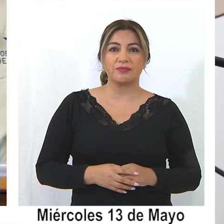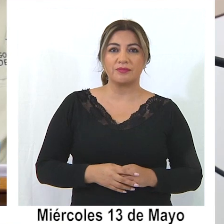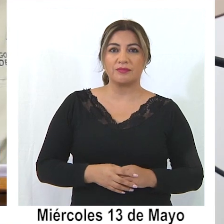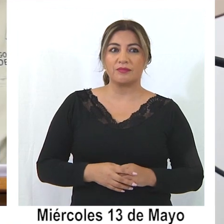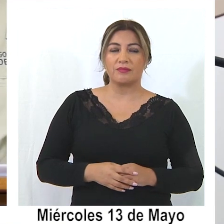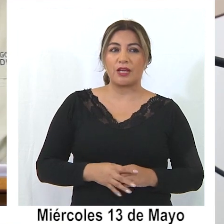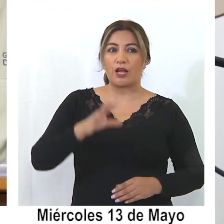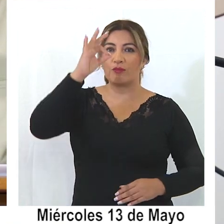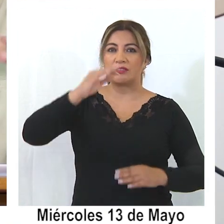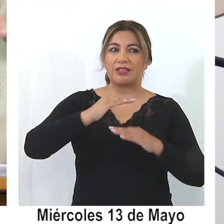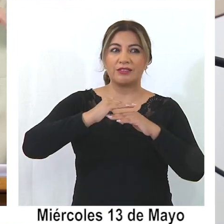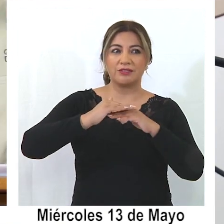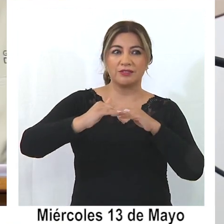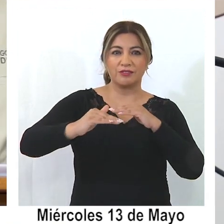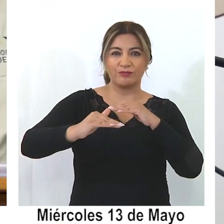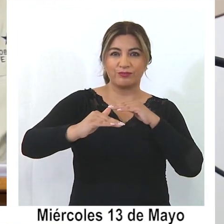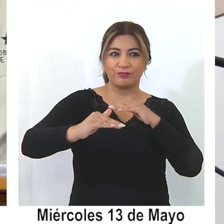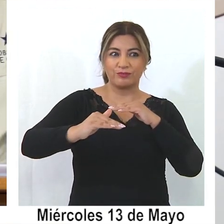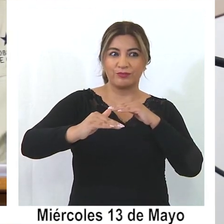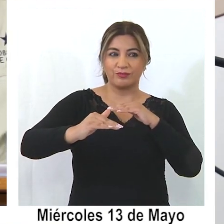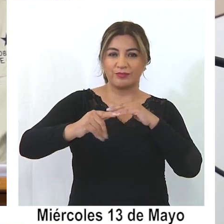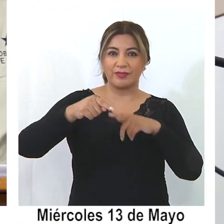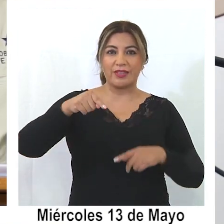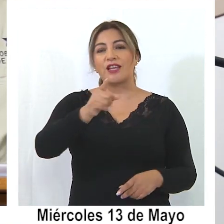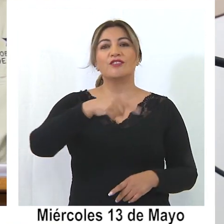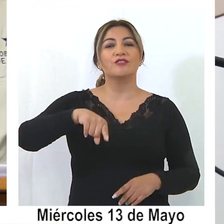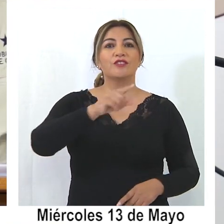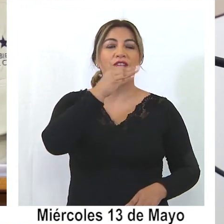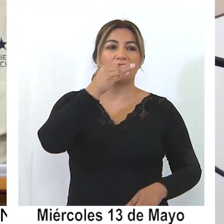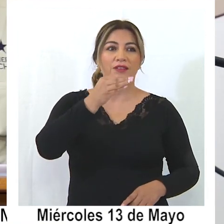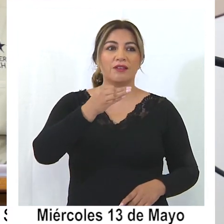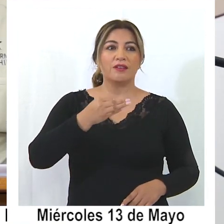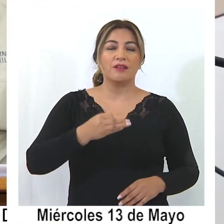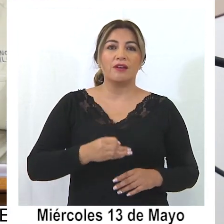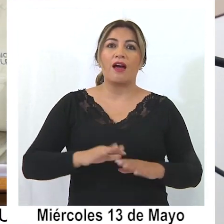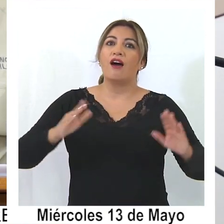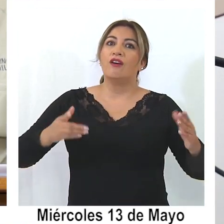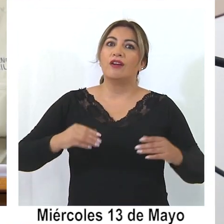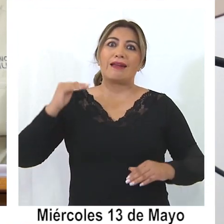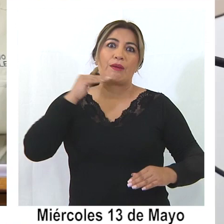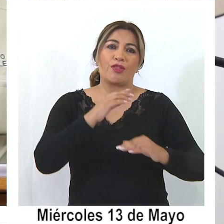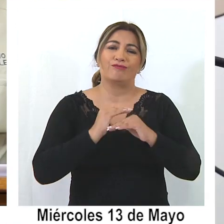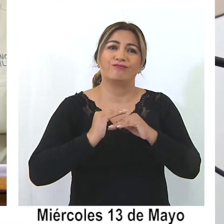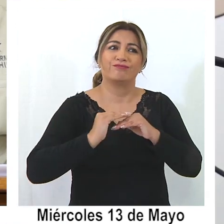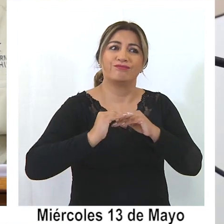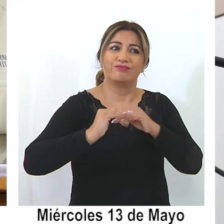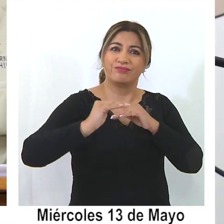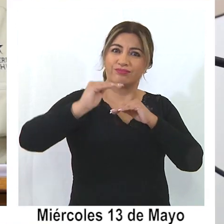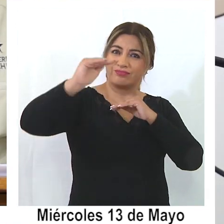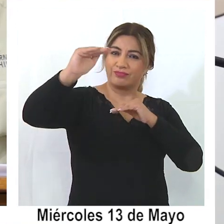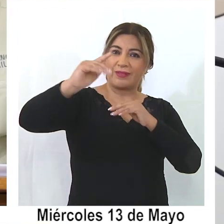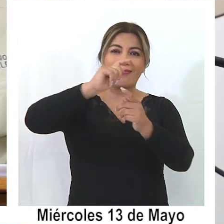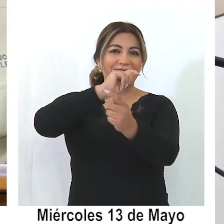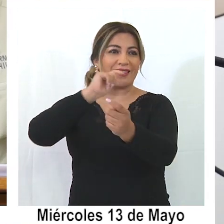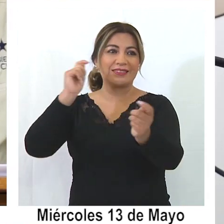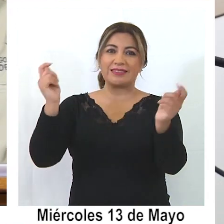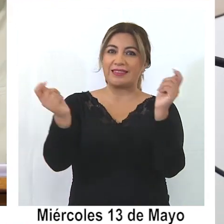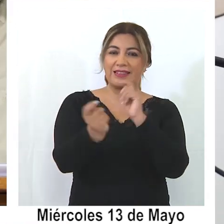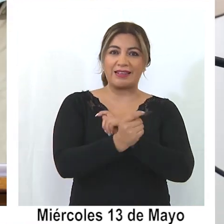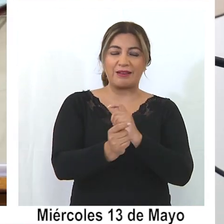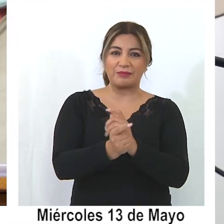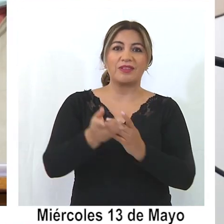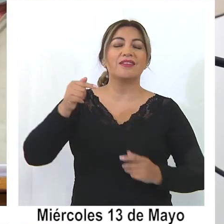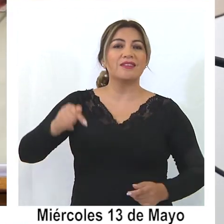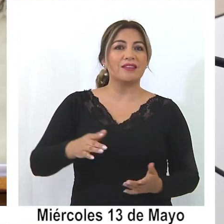Fundamentalmente la curva que veníamos muy aplanada, ¿no es cierto?, es lo que hemos llamado que se hace exponencial. sea, rápidamente cambia, ¿no es cierto?,